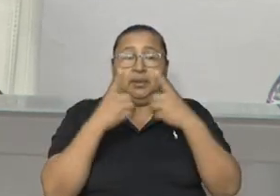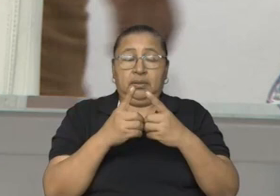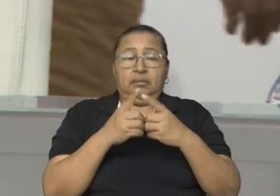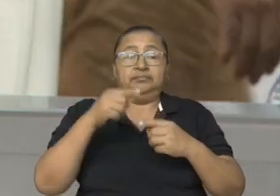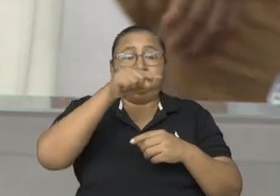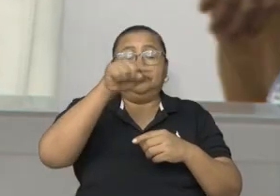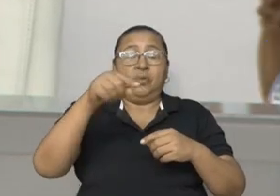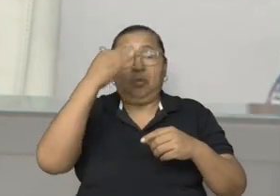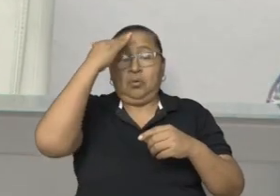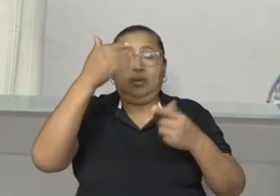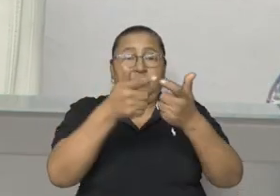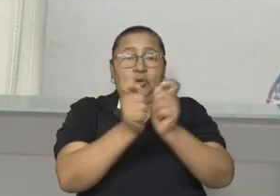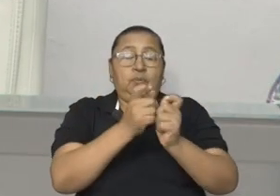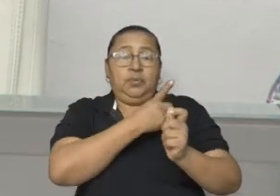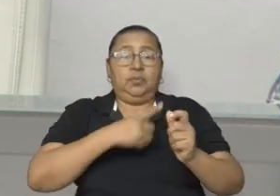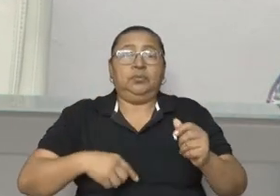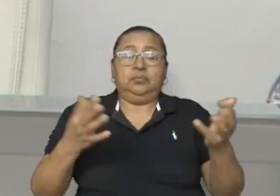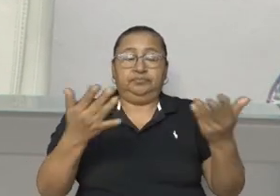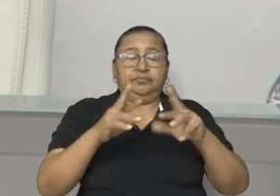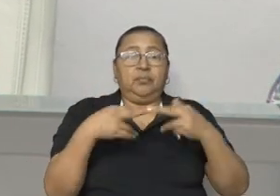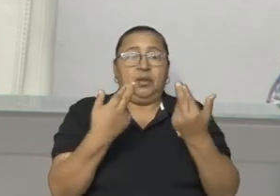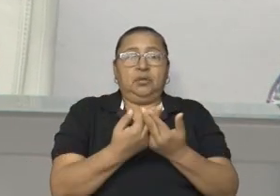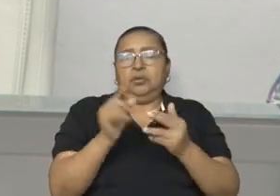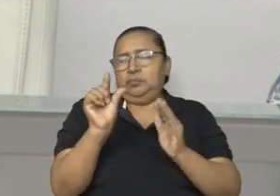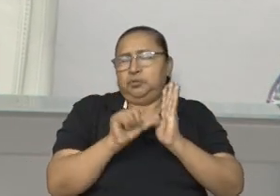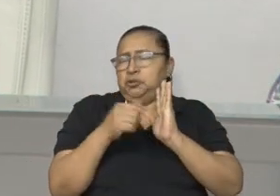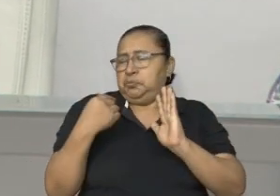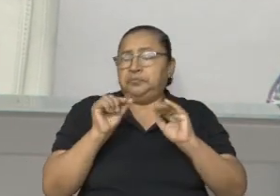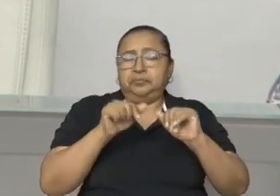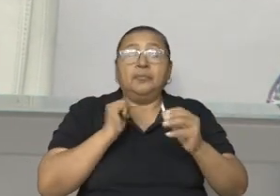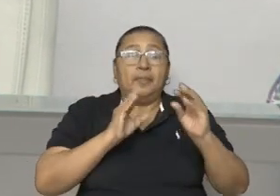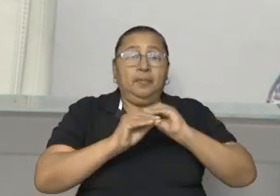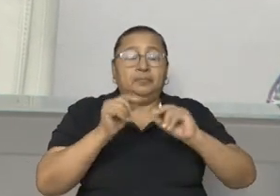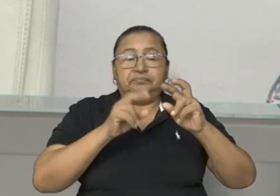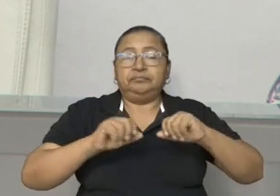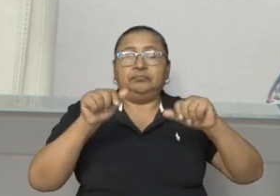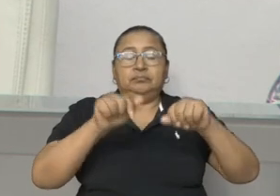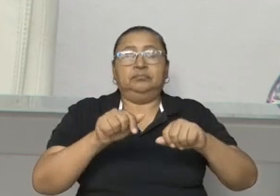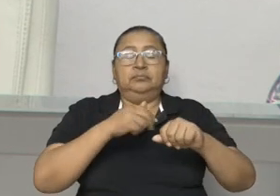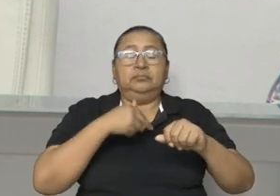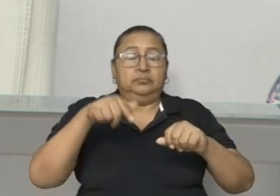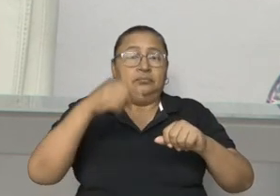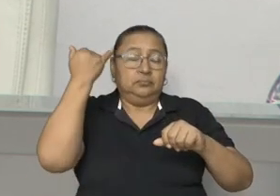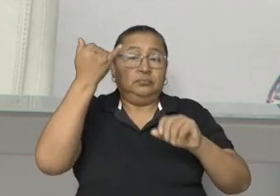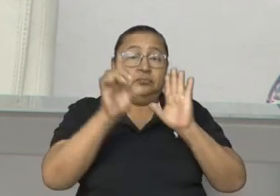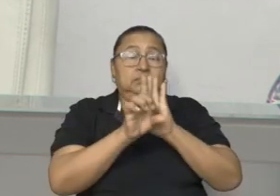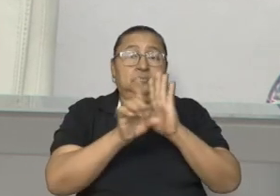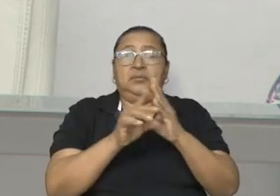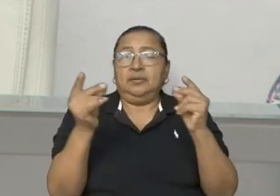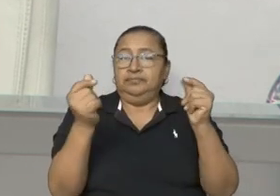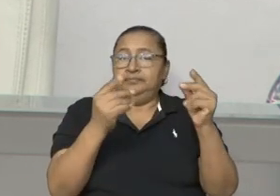participación de los jefes de bancada, nos reunimos hace unos minutos y calificamos esta iniciativa de